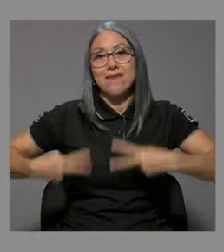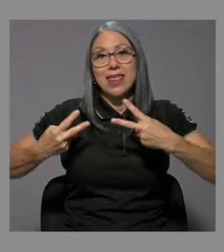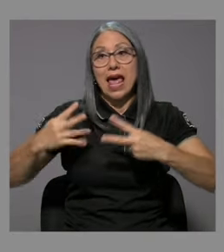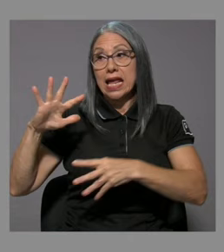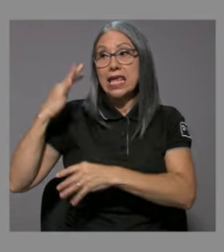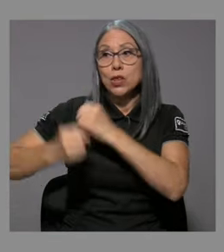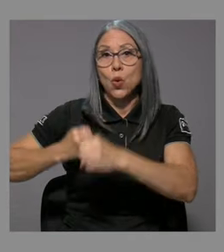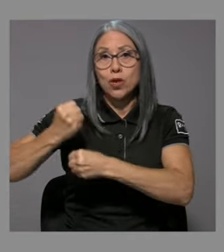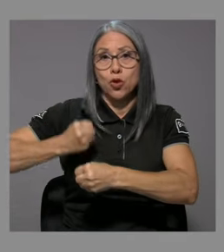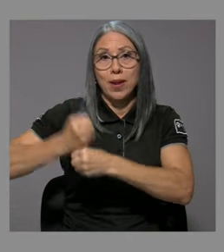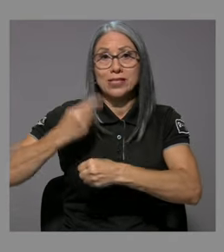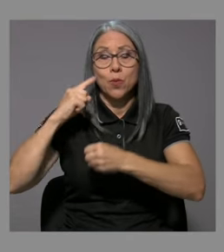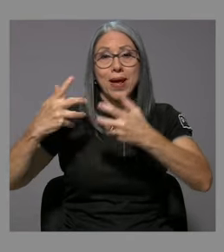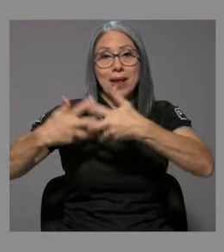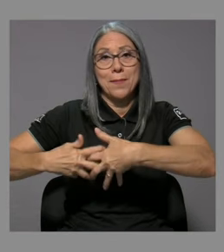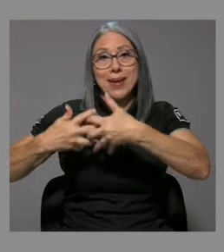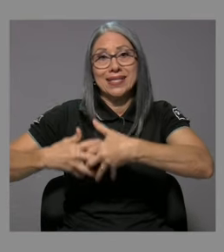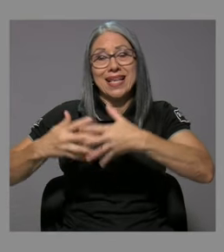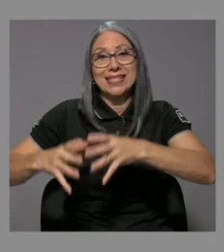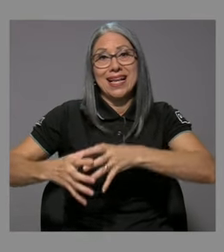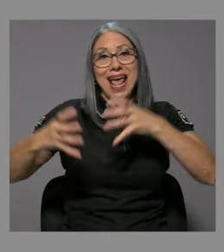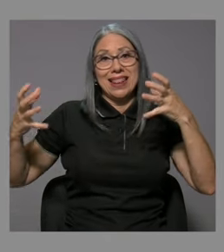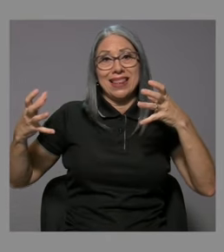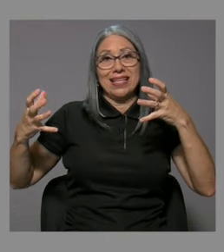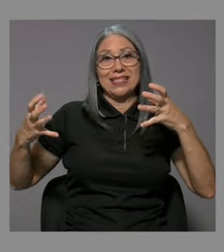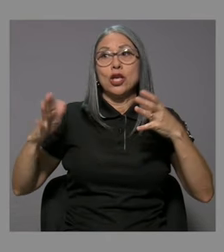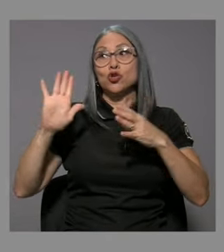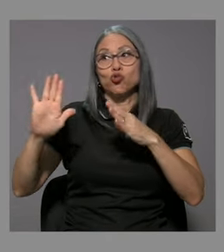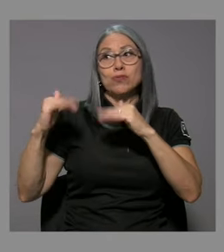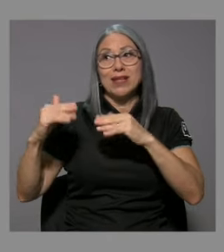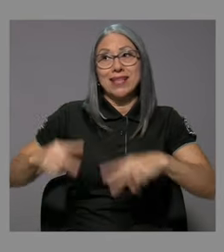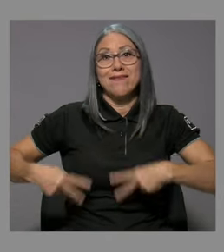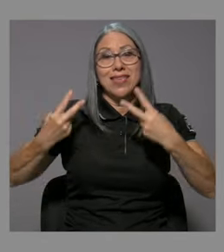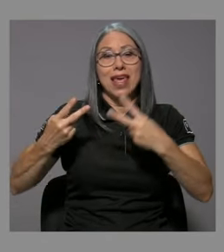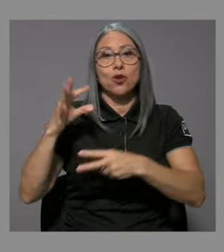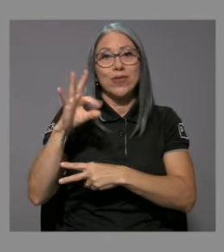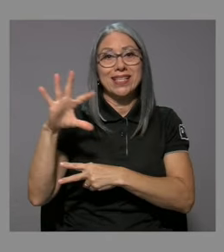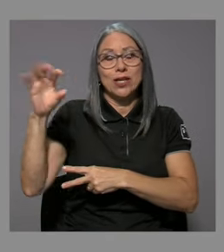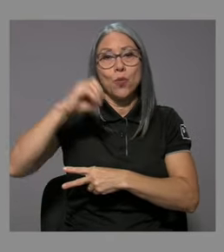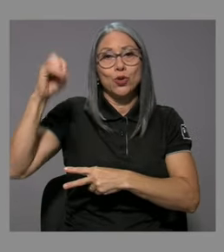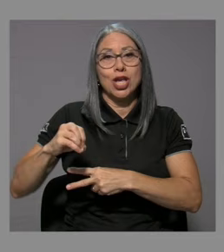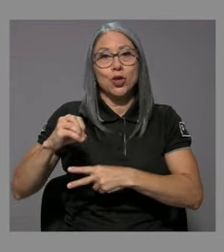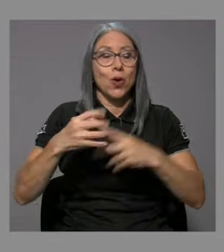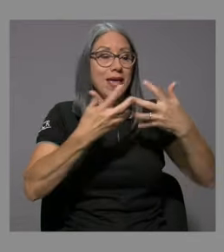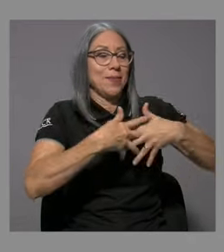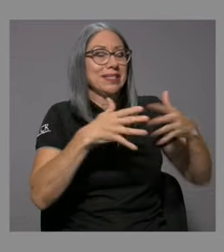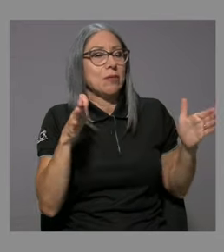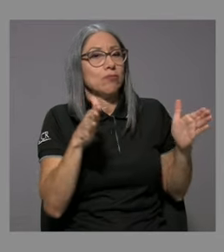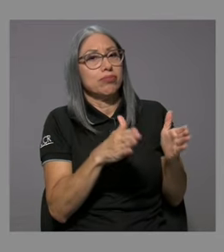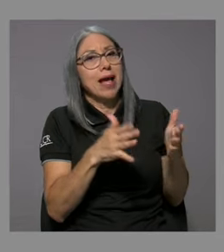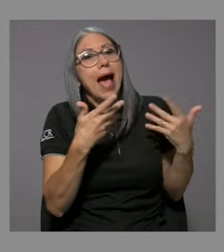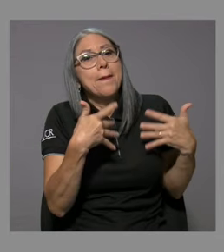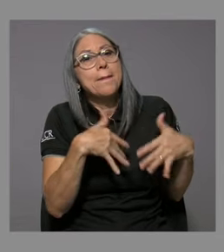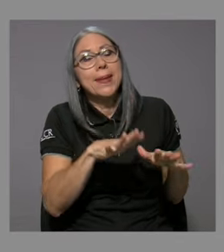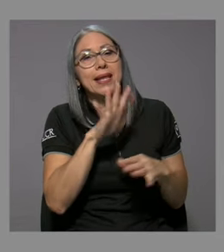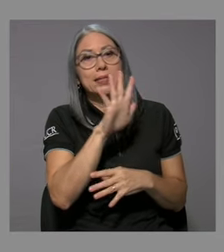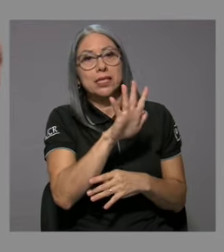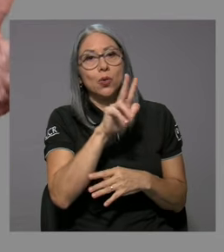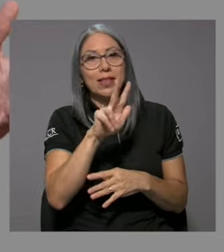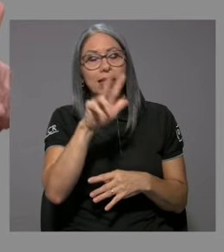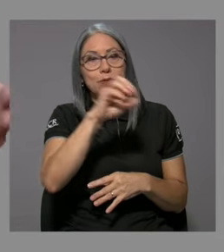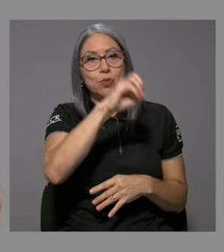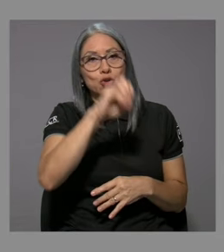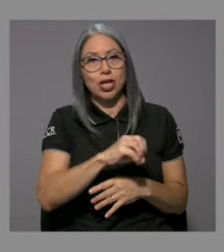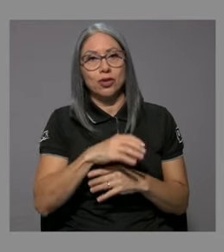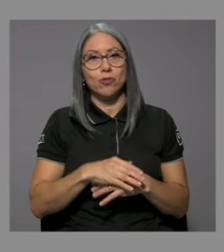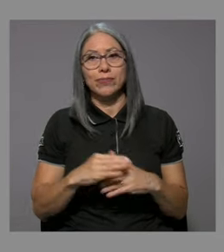que la expectativa de vida al quinto año de operación para las empresas grandes es del 95%, para las microempresas